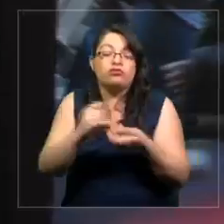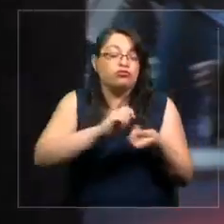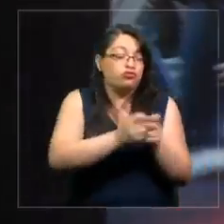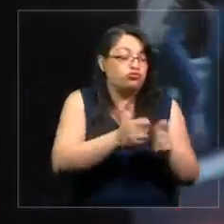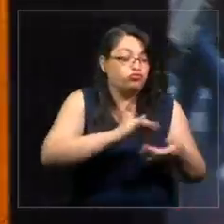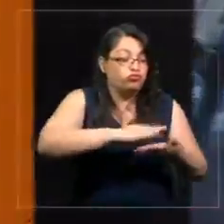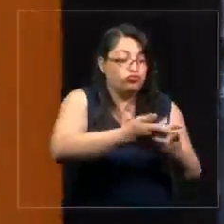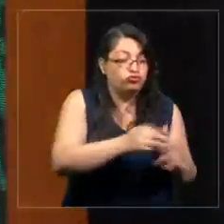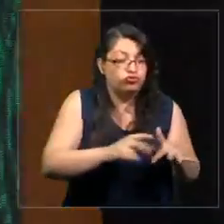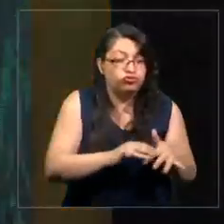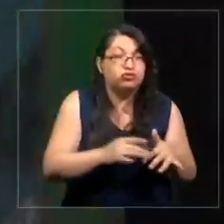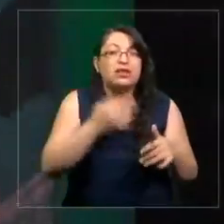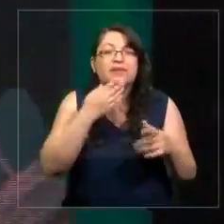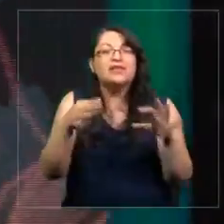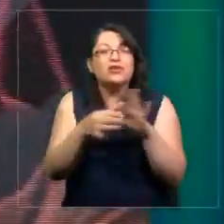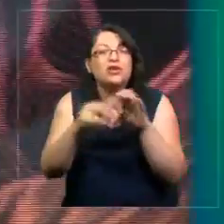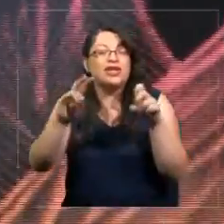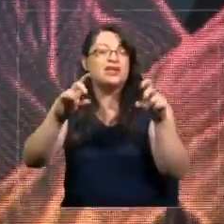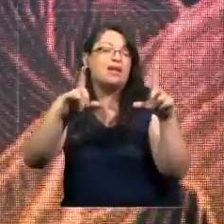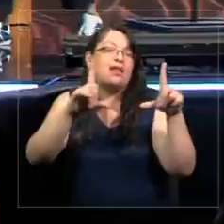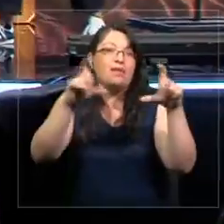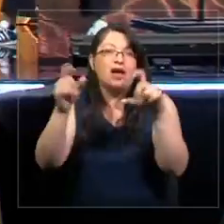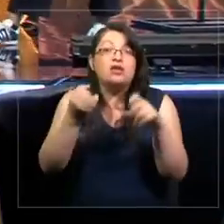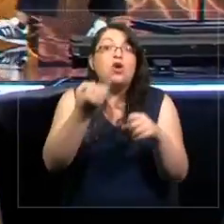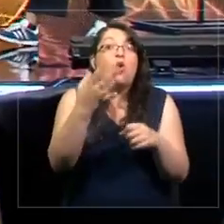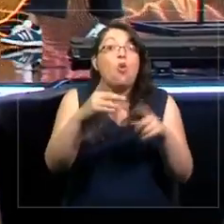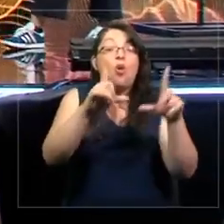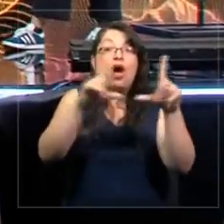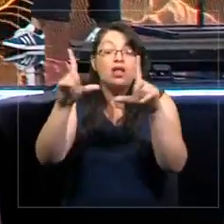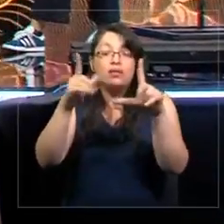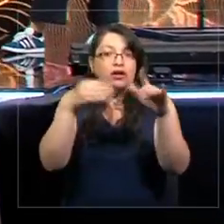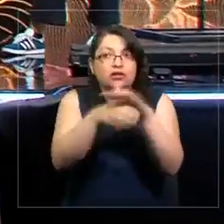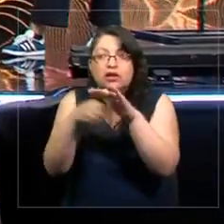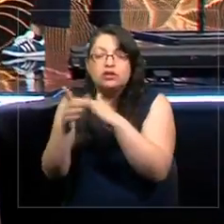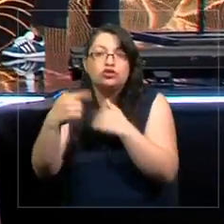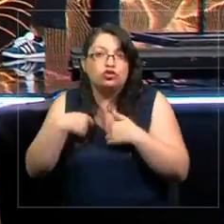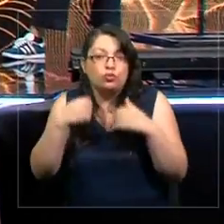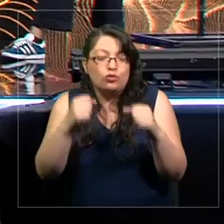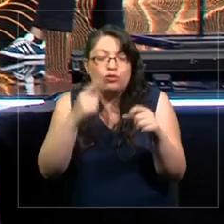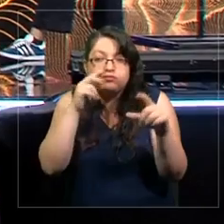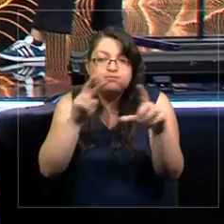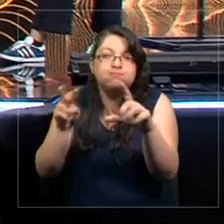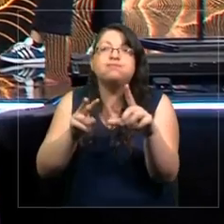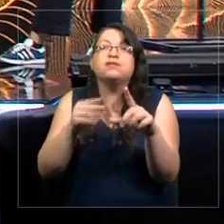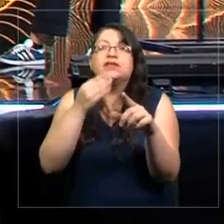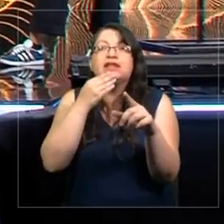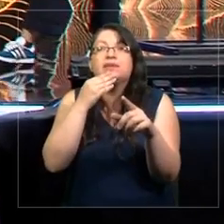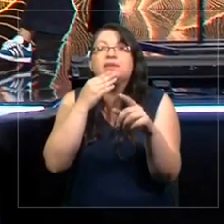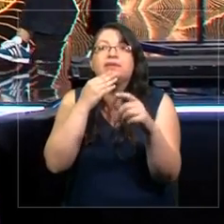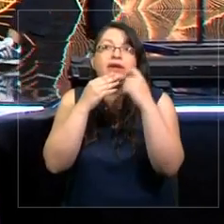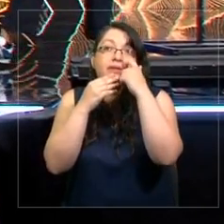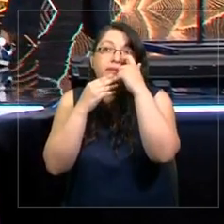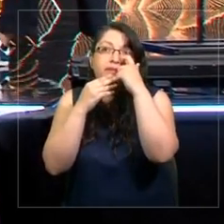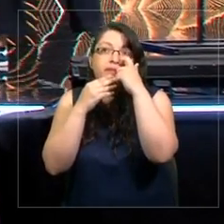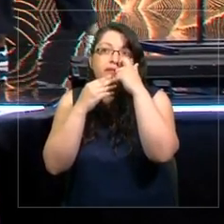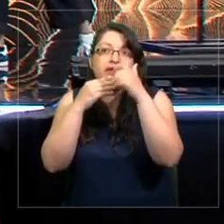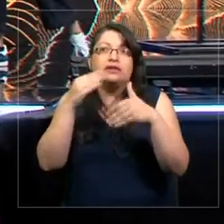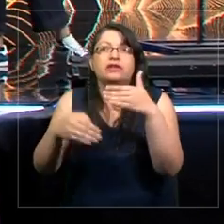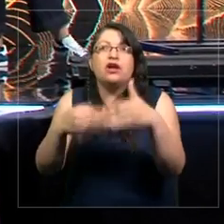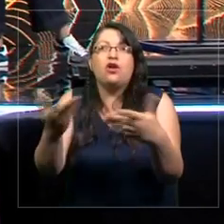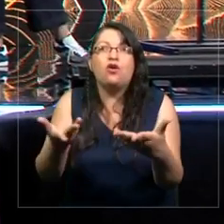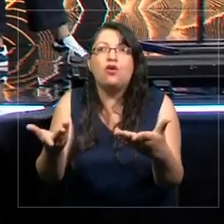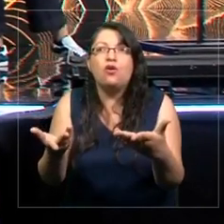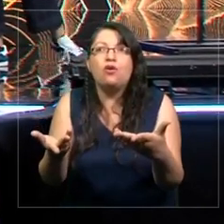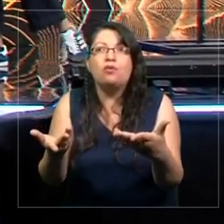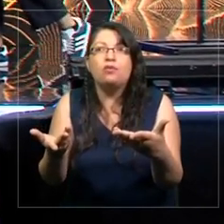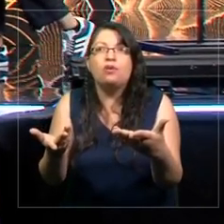imágenes y con la cantidad de imágenes a las que tenemos acceso. Los procesos de globalización del capital y la cultura, la velocidad de los desplazamientos